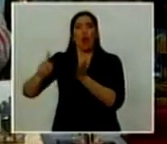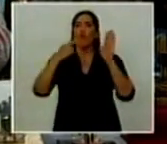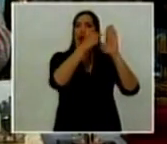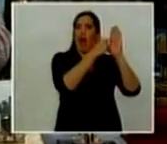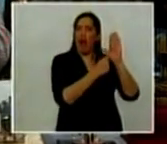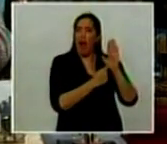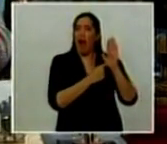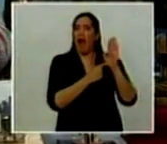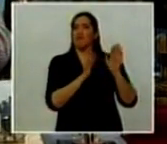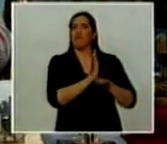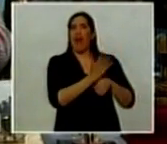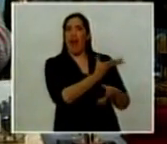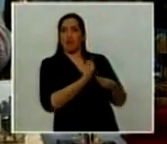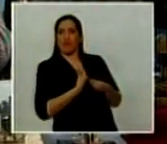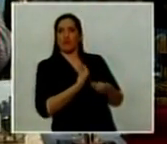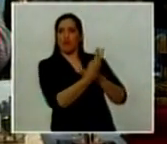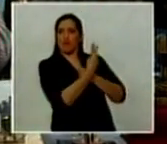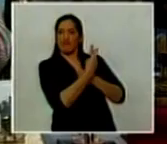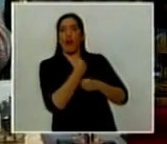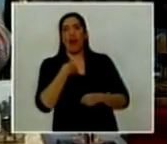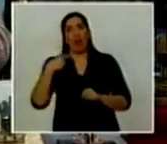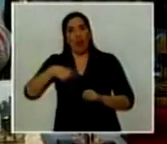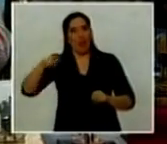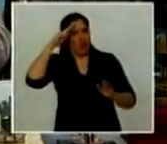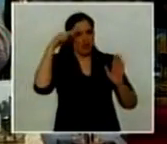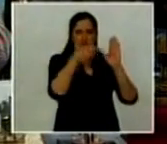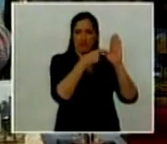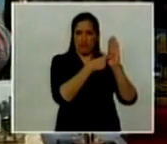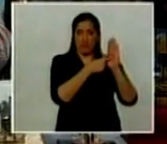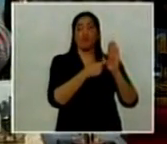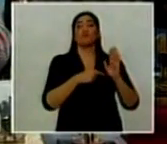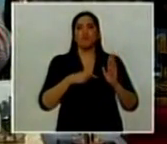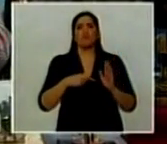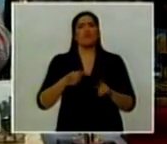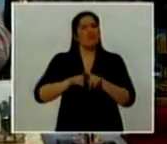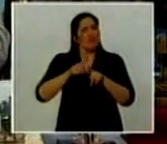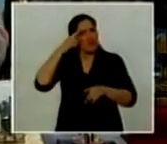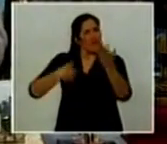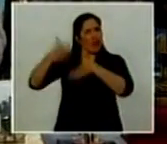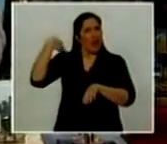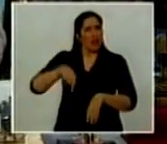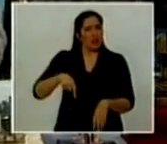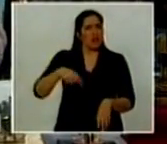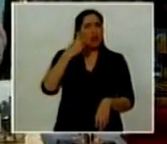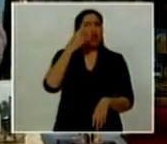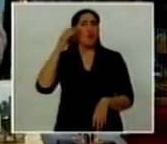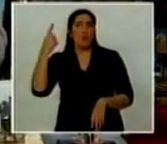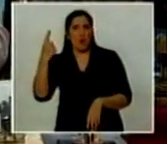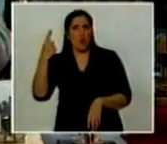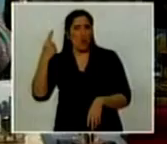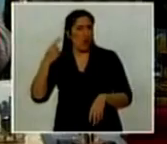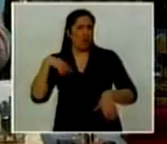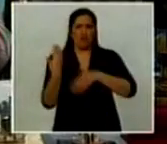los argentinos. Realmente muchas veces haber vivido tragedias como las que vivimos en el 2001, cuando el mundo nos soltó la mano,